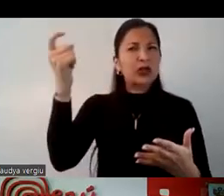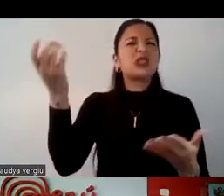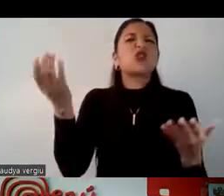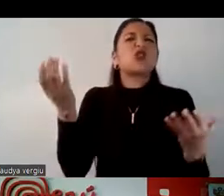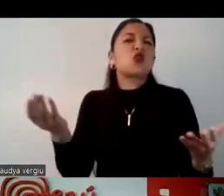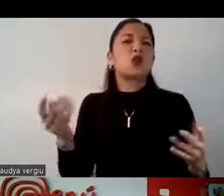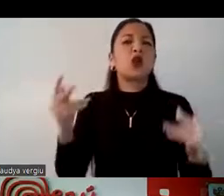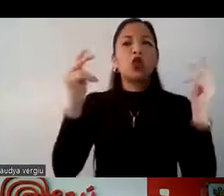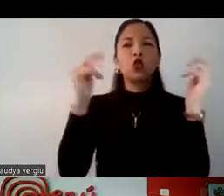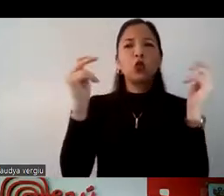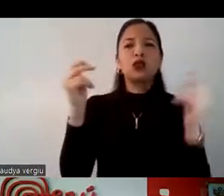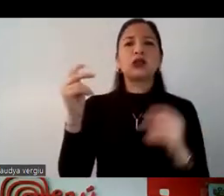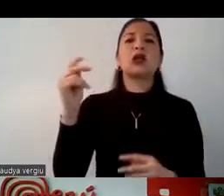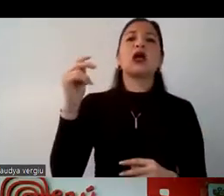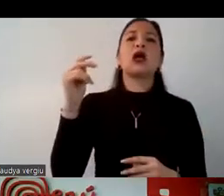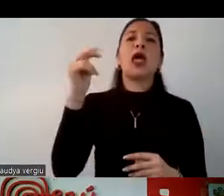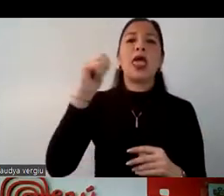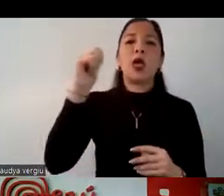el turista ecuatoriano.